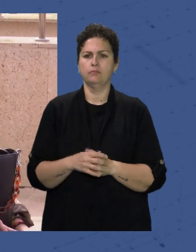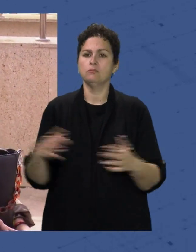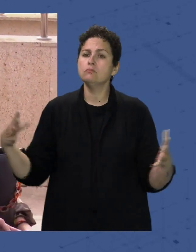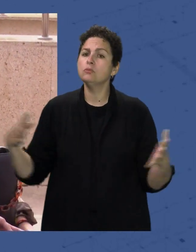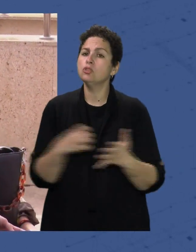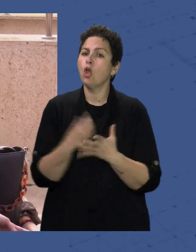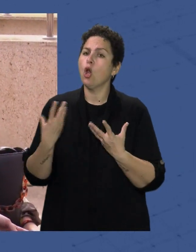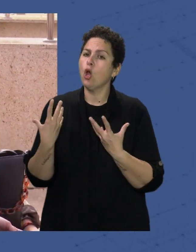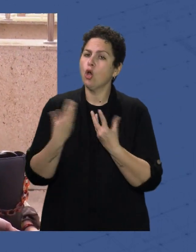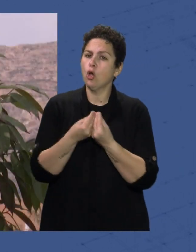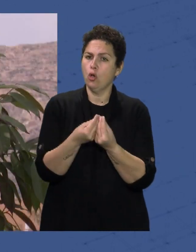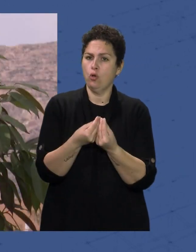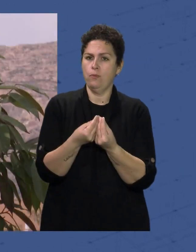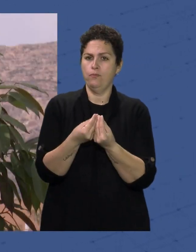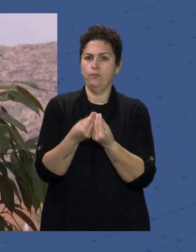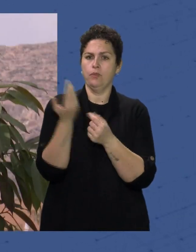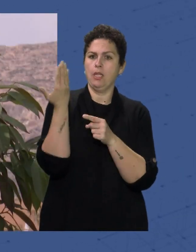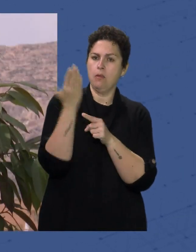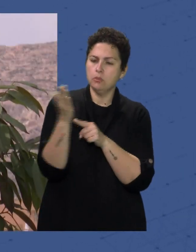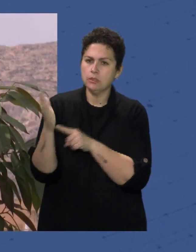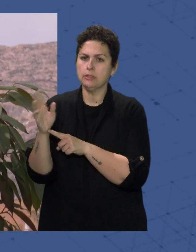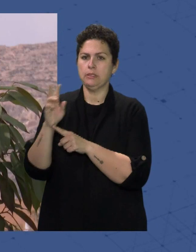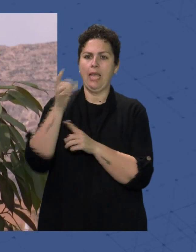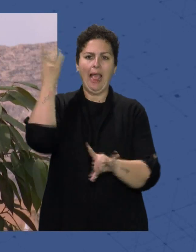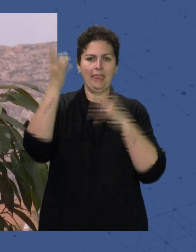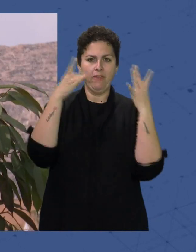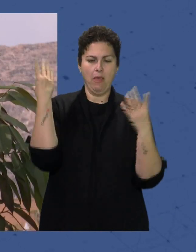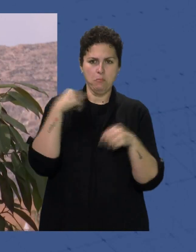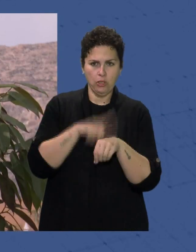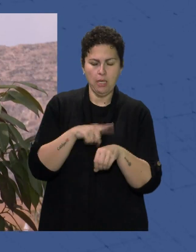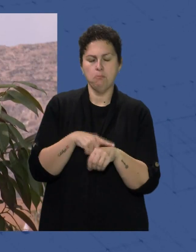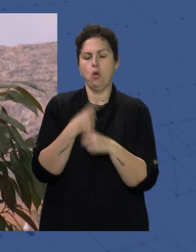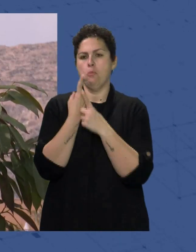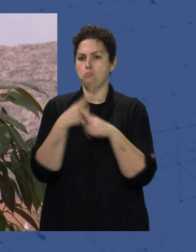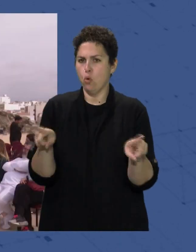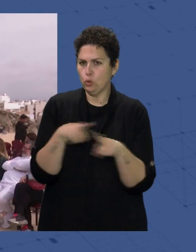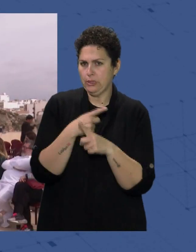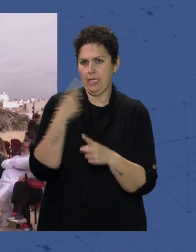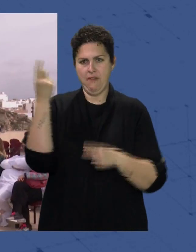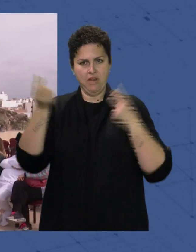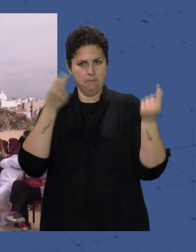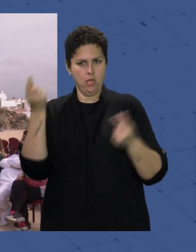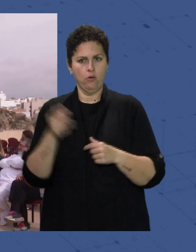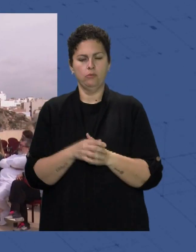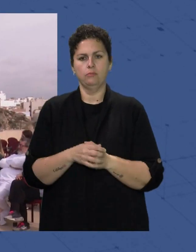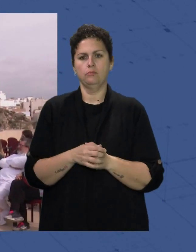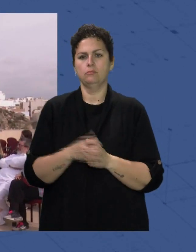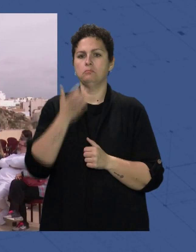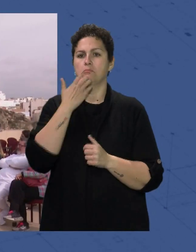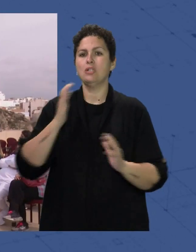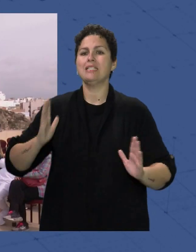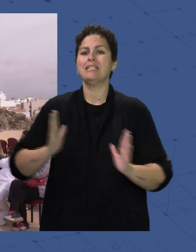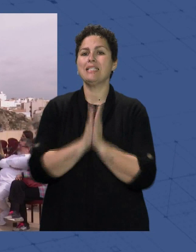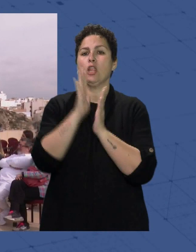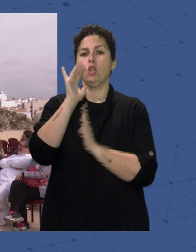acompañado de Expositores y actividades paralelas Música Con flamenco Como el de Santo Iseña Con